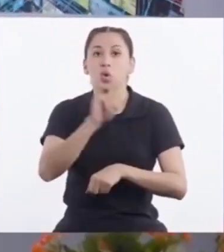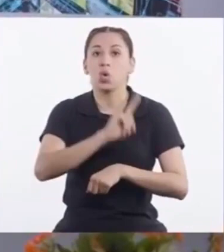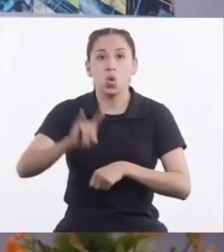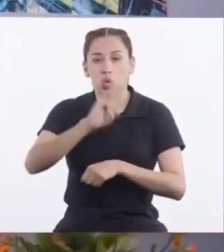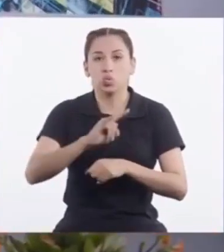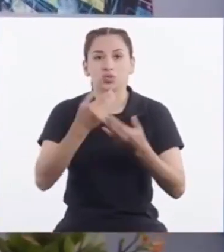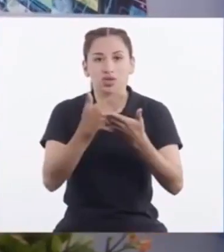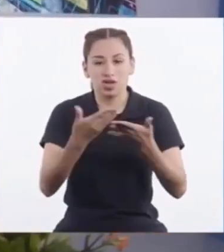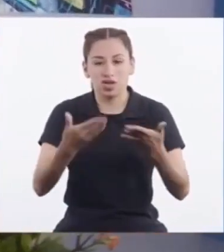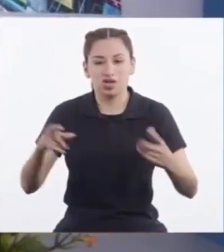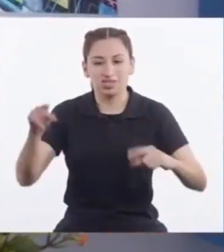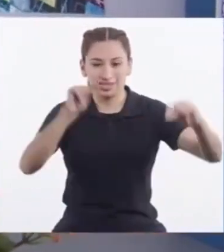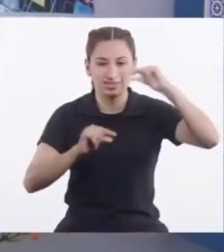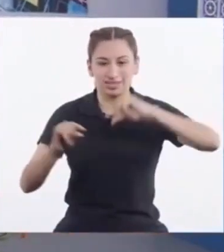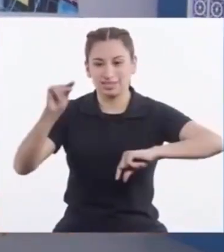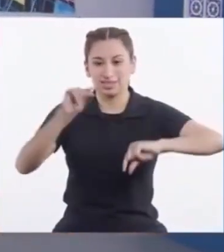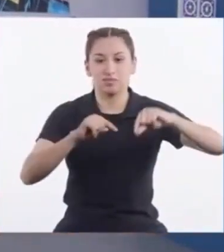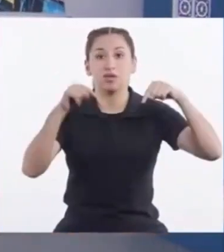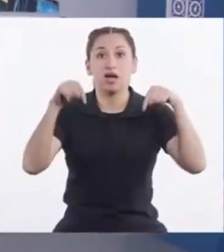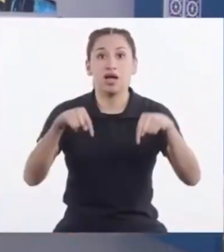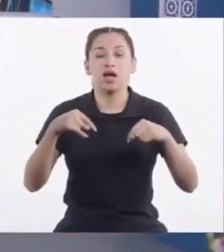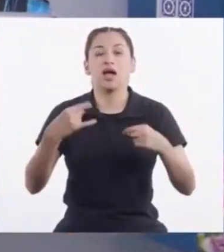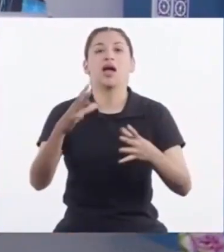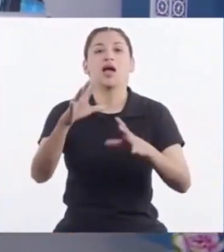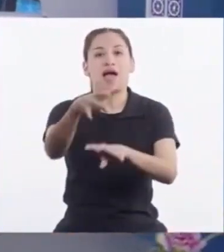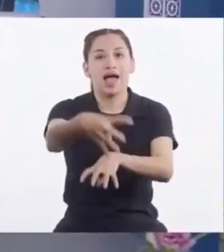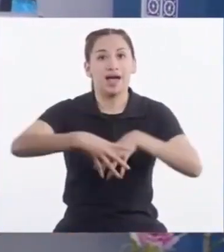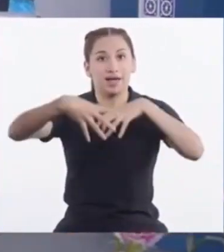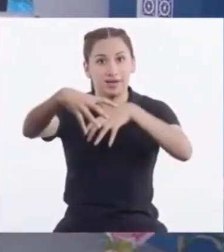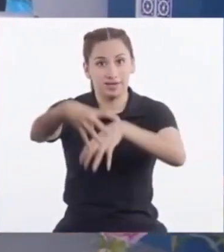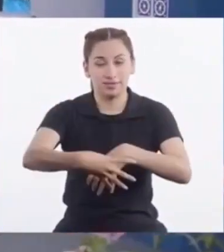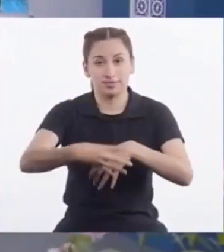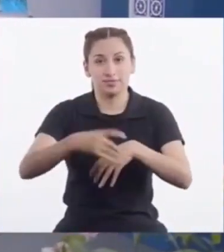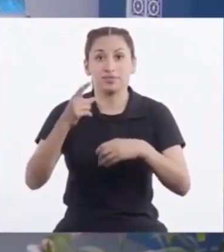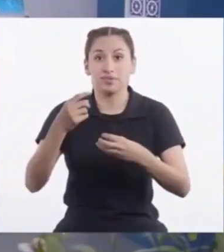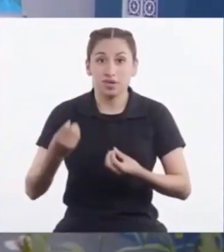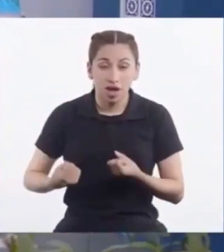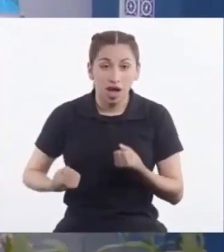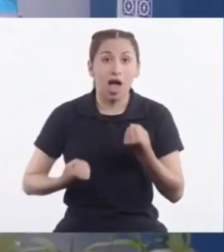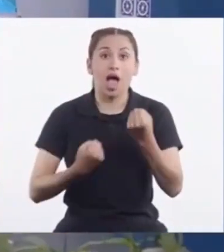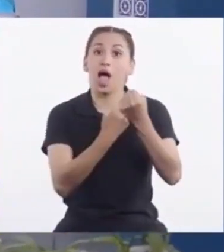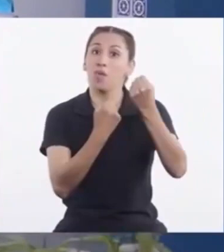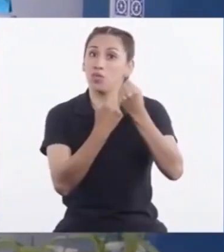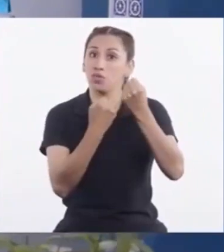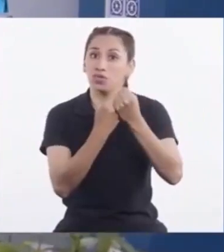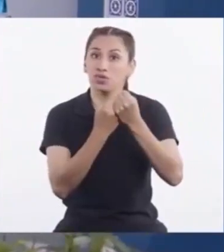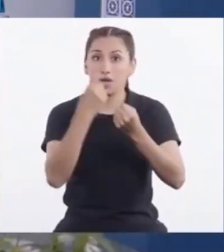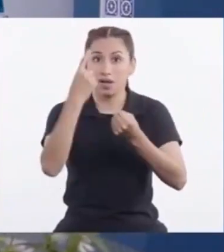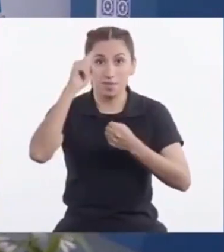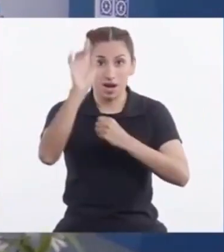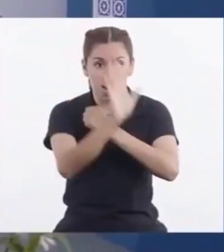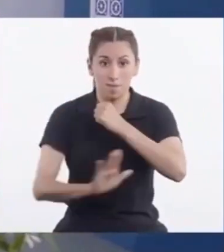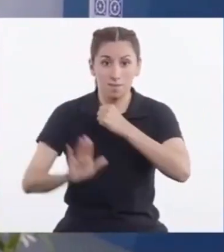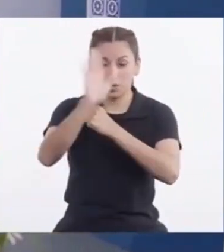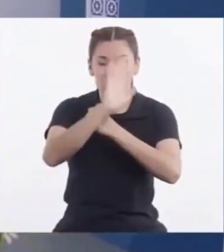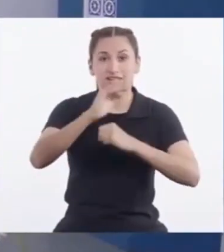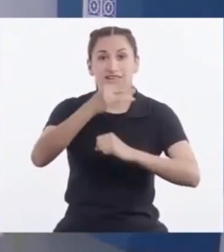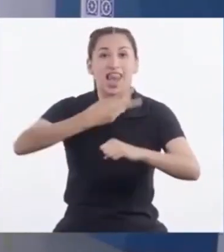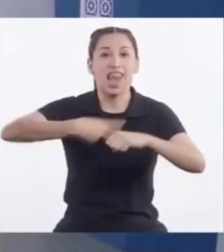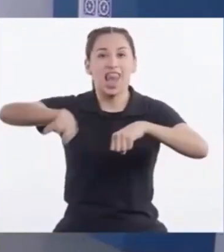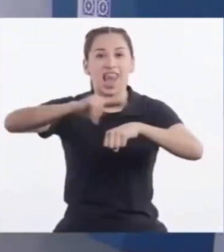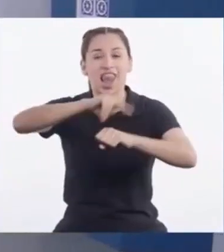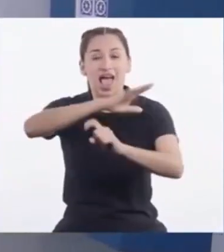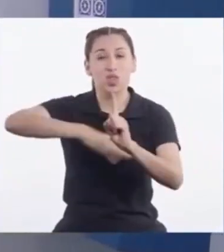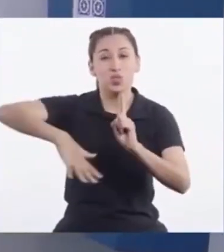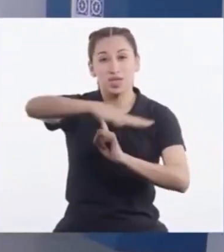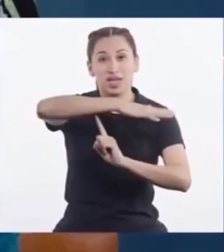uso De productos químicos En nuestra agricultura Aportar Para proteger La naturaleza Es tarea De todas